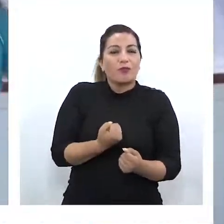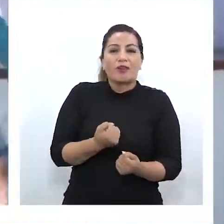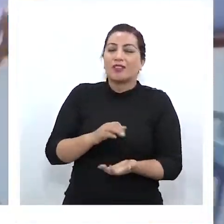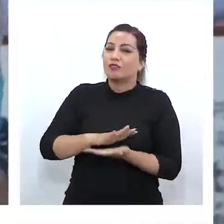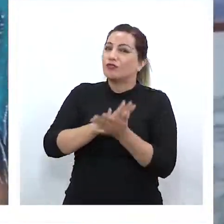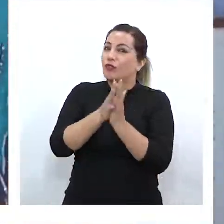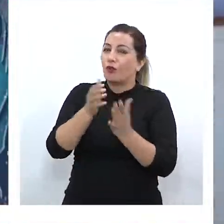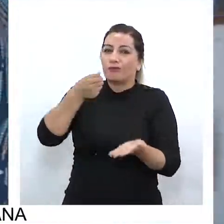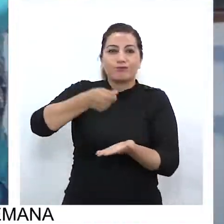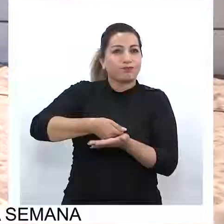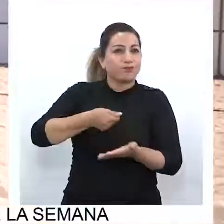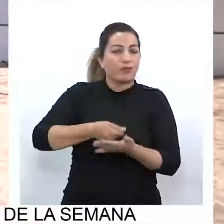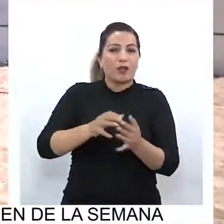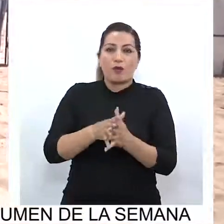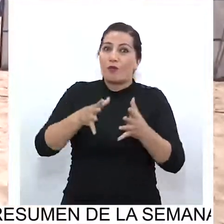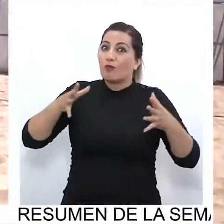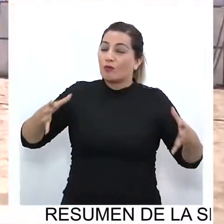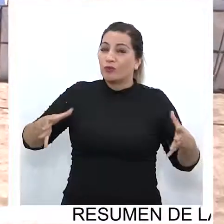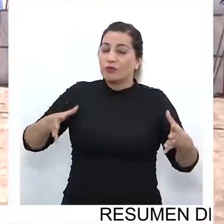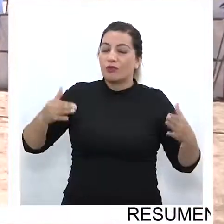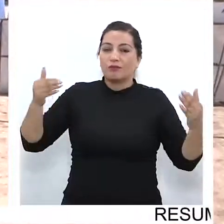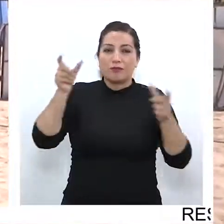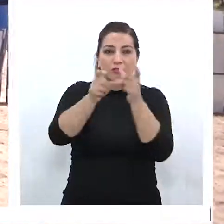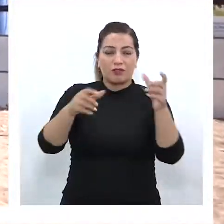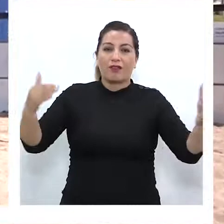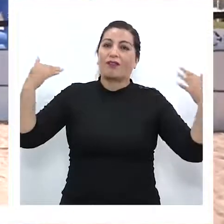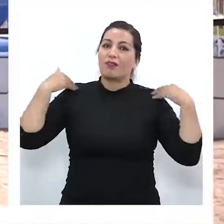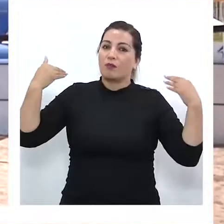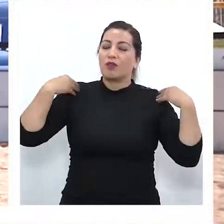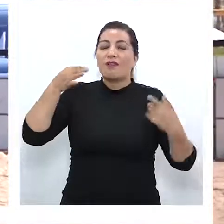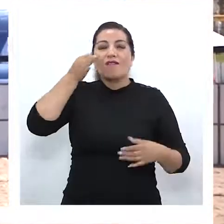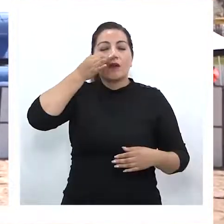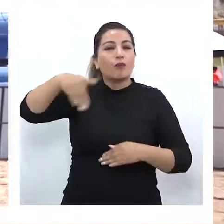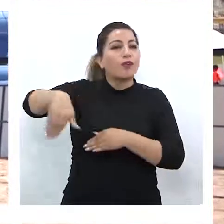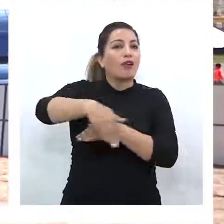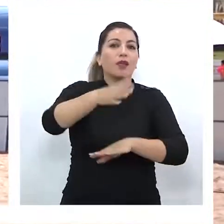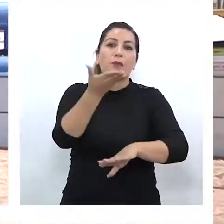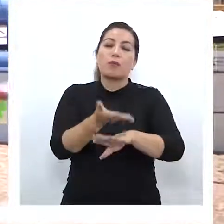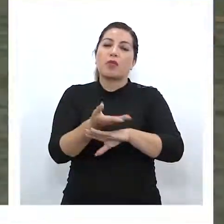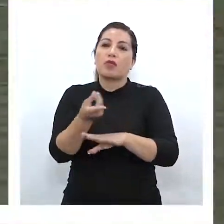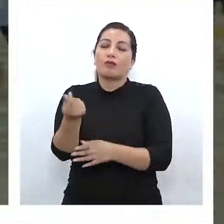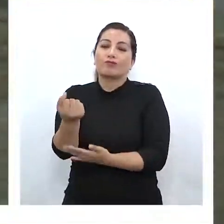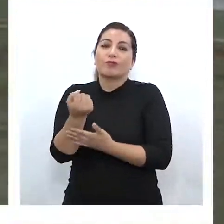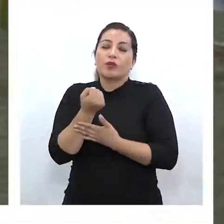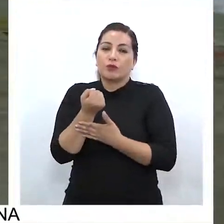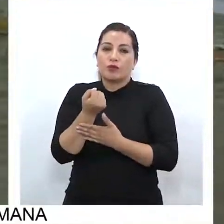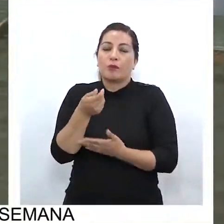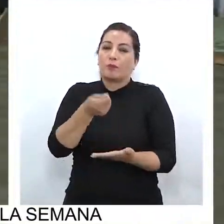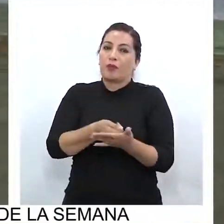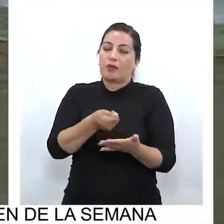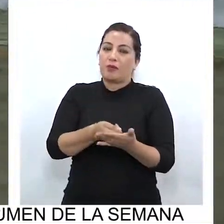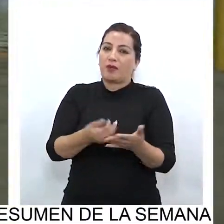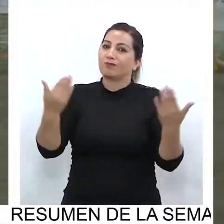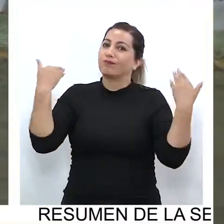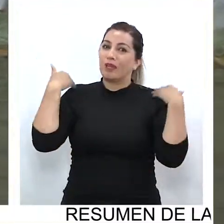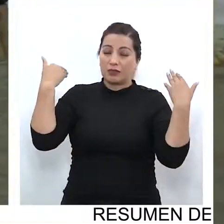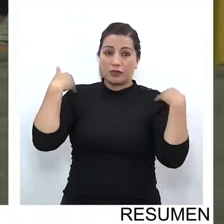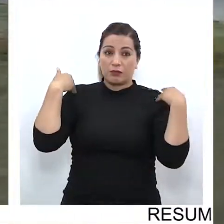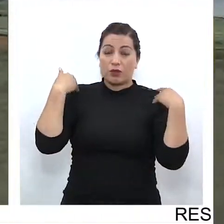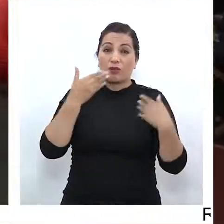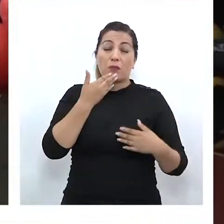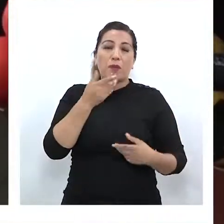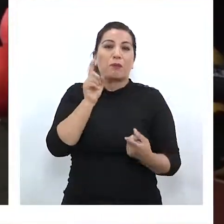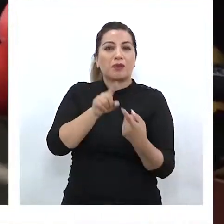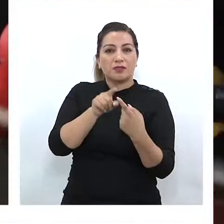paliar de alguna manera la gran cantidad de deportistas que vemos en la calle pidiendo cooperación para financiar su disciplina